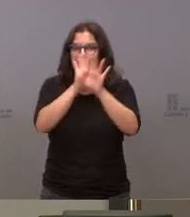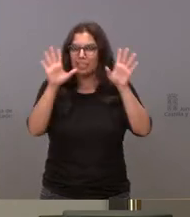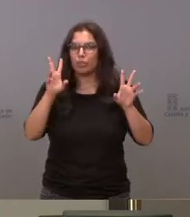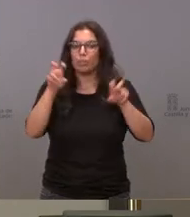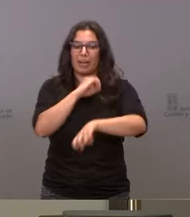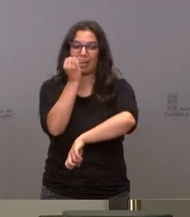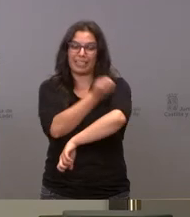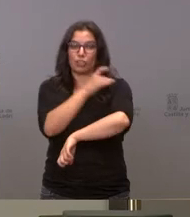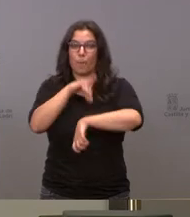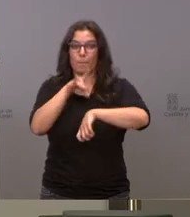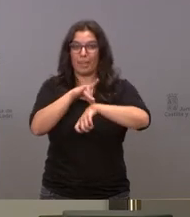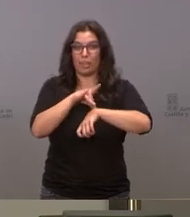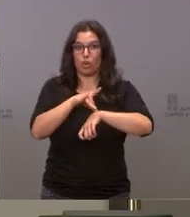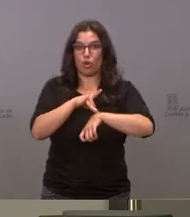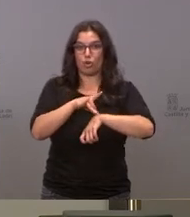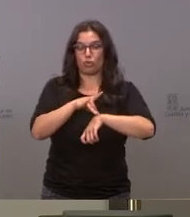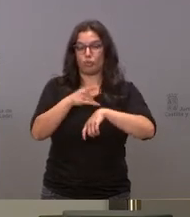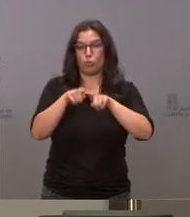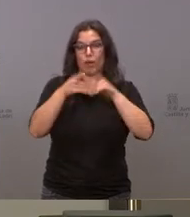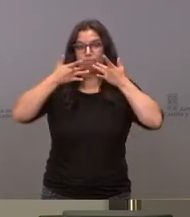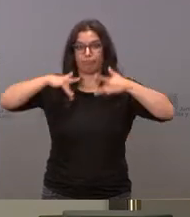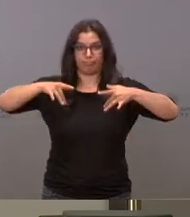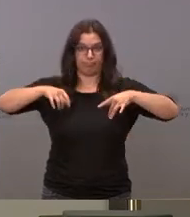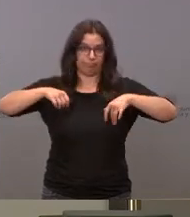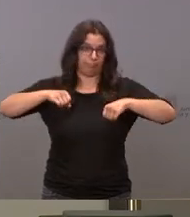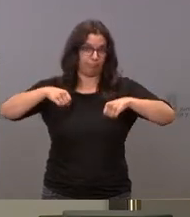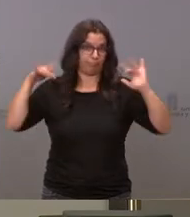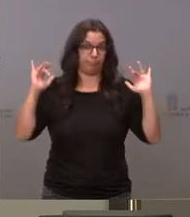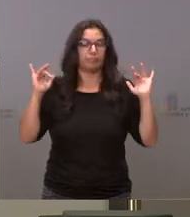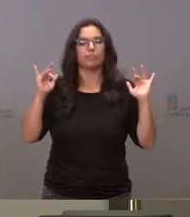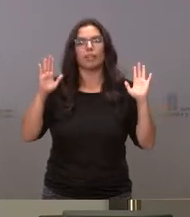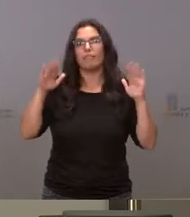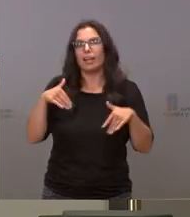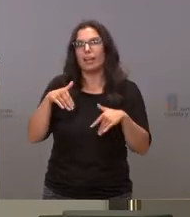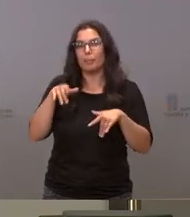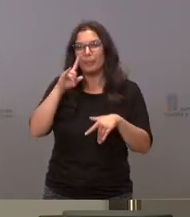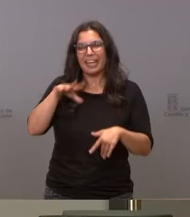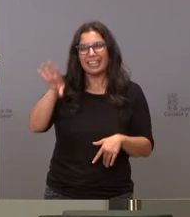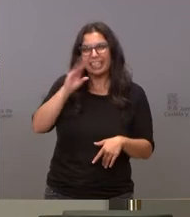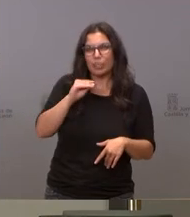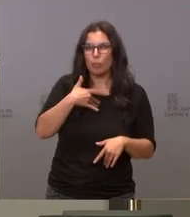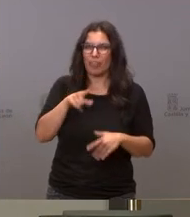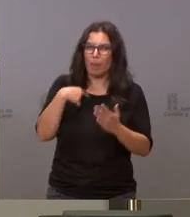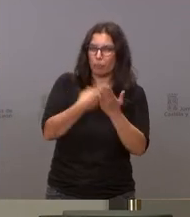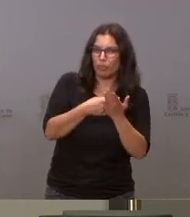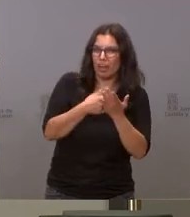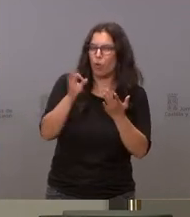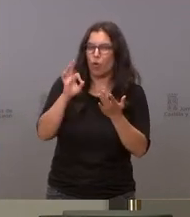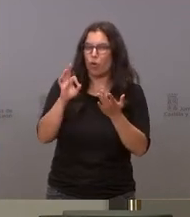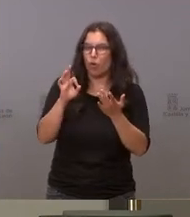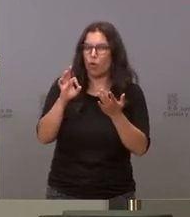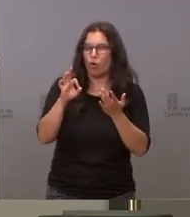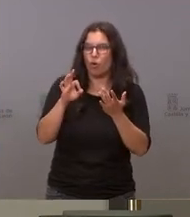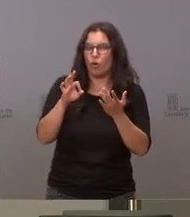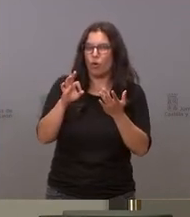para médicos objetores en qué situación se queda me ha parecido entender que ya se podían no sé si apuntar inscribir los